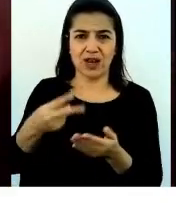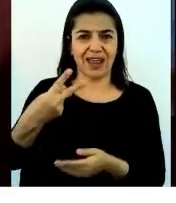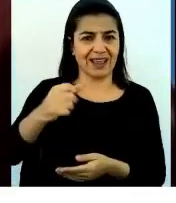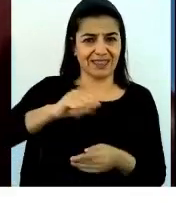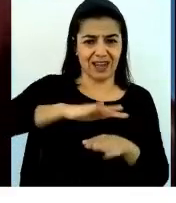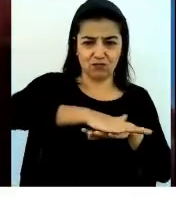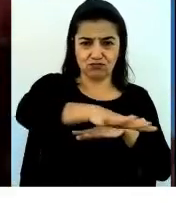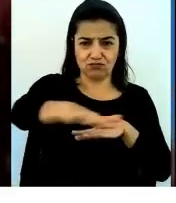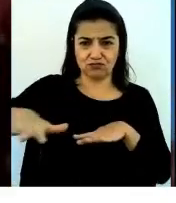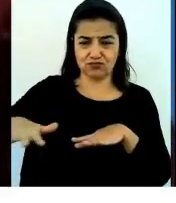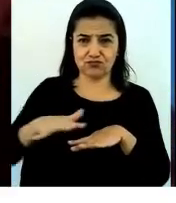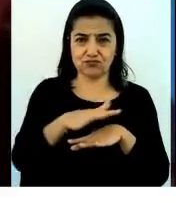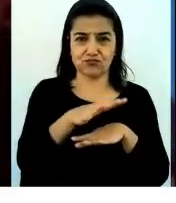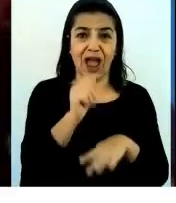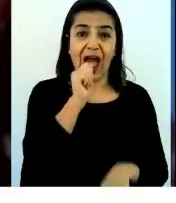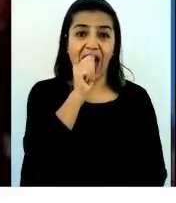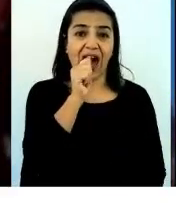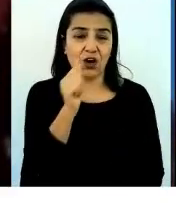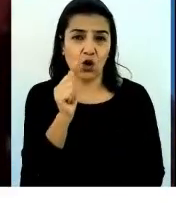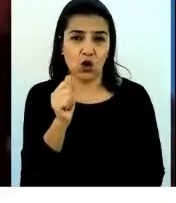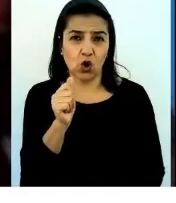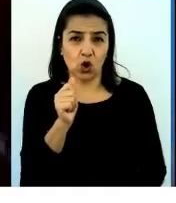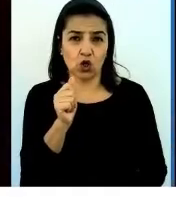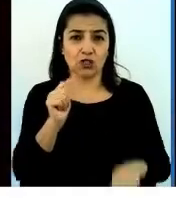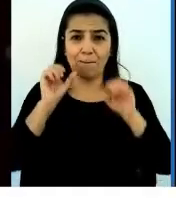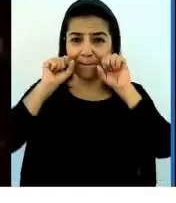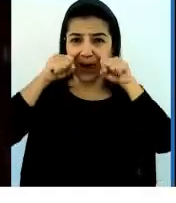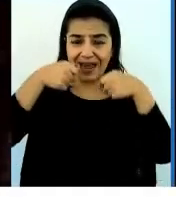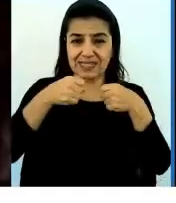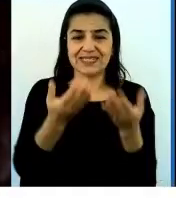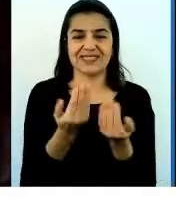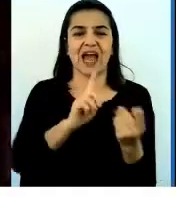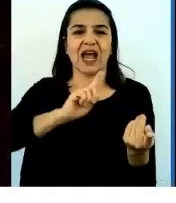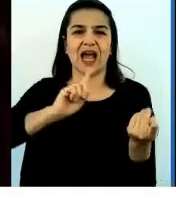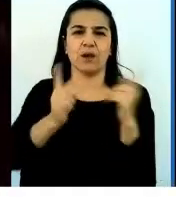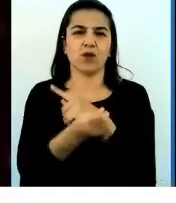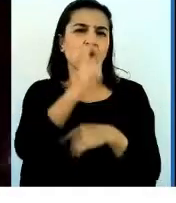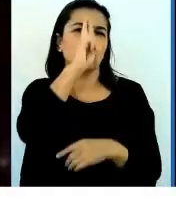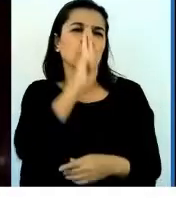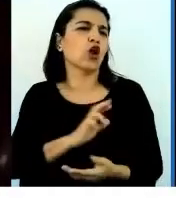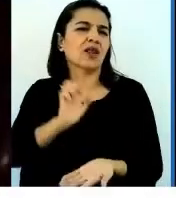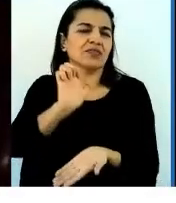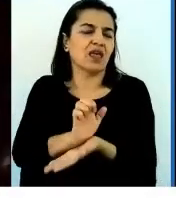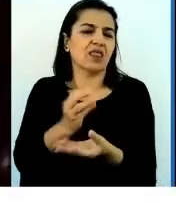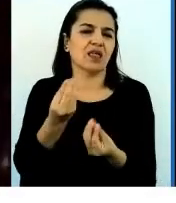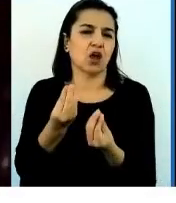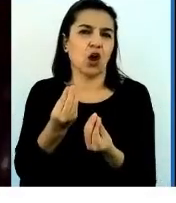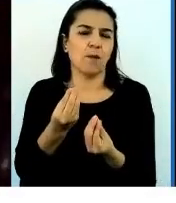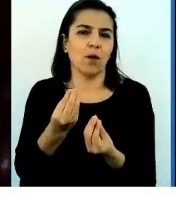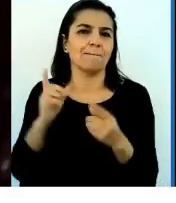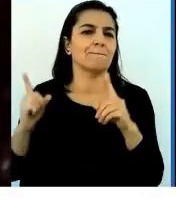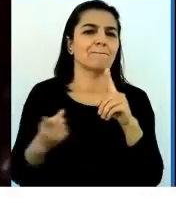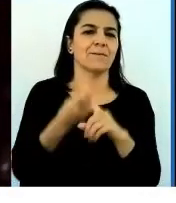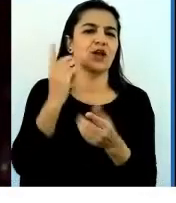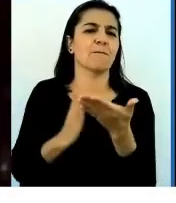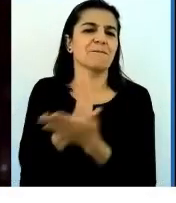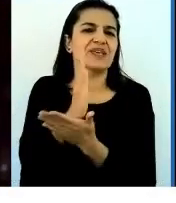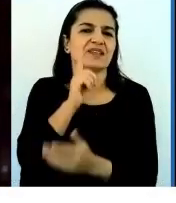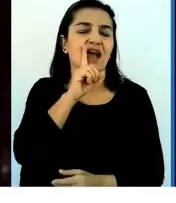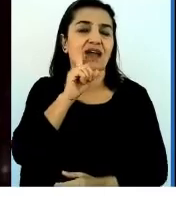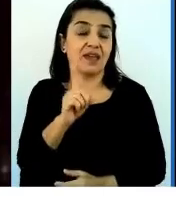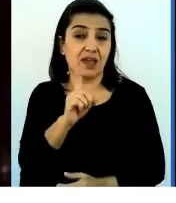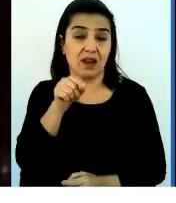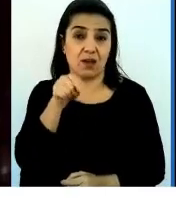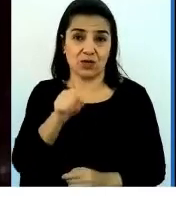arroz, maíz, por ejemplo, que tenían que ser cambiados. ¿Cuál es el rol del Estado? ¿Quién pone la primera piedra? ¿Cómo se hace? Porque esos son